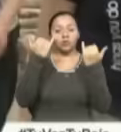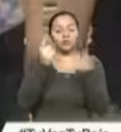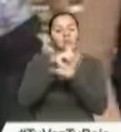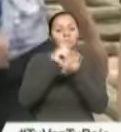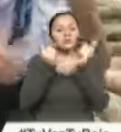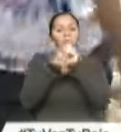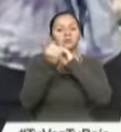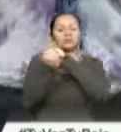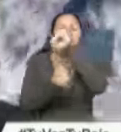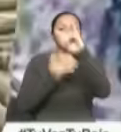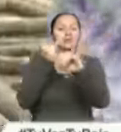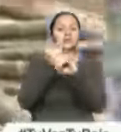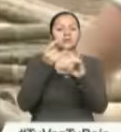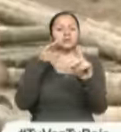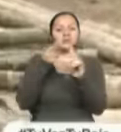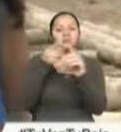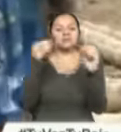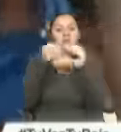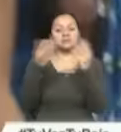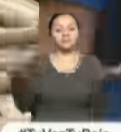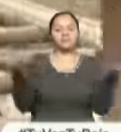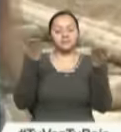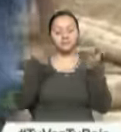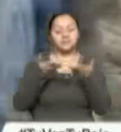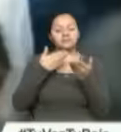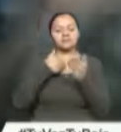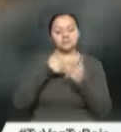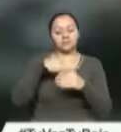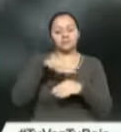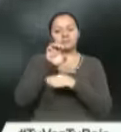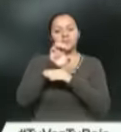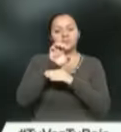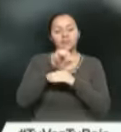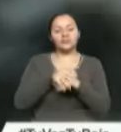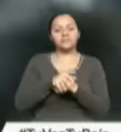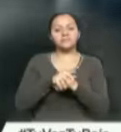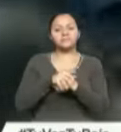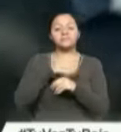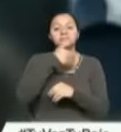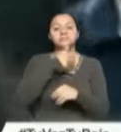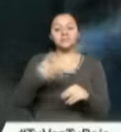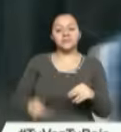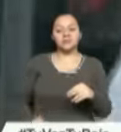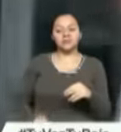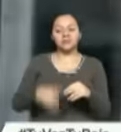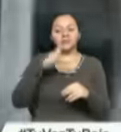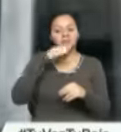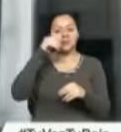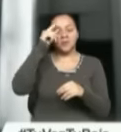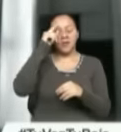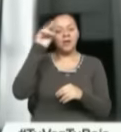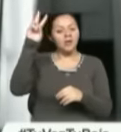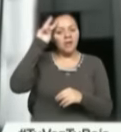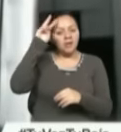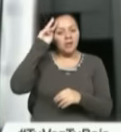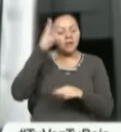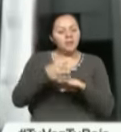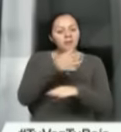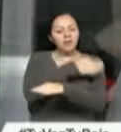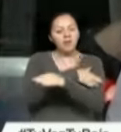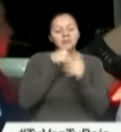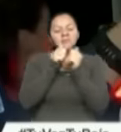encuentro internacional que los trajo a la mitad del mundo. El presidente de la República, un Scout más, los